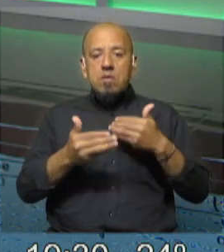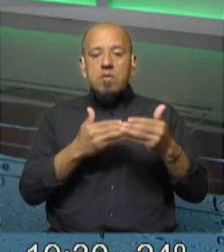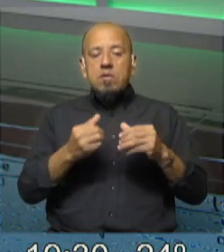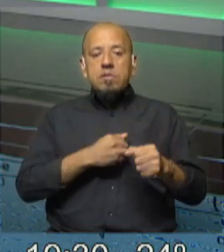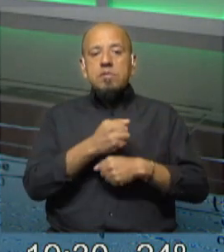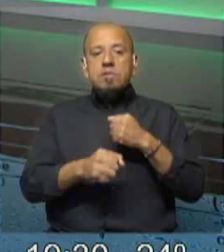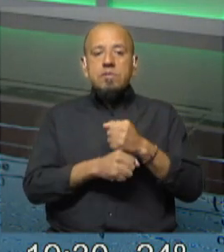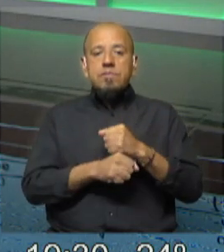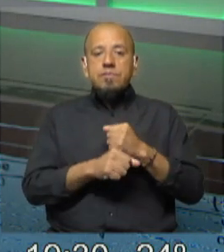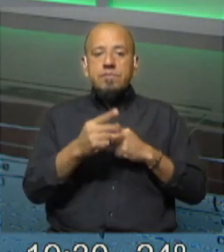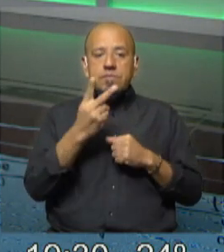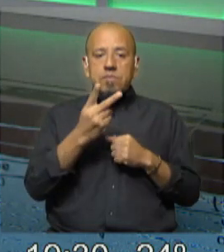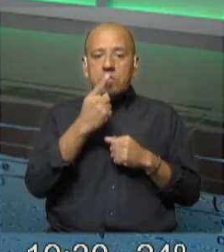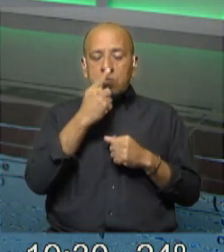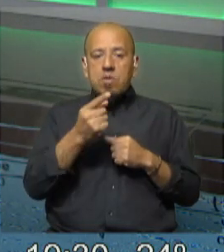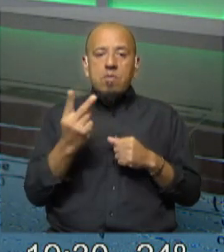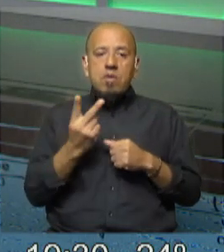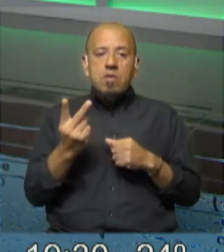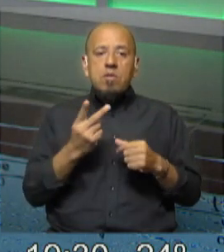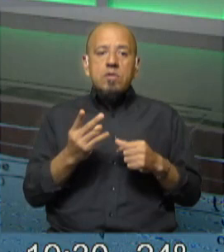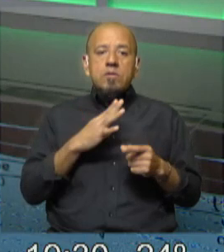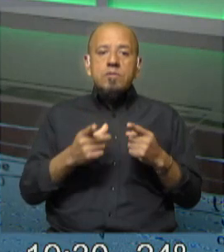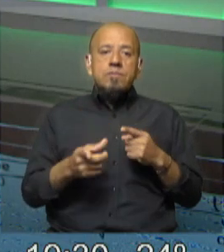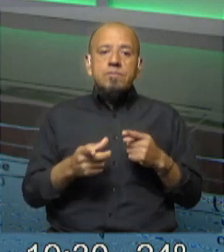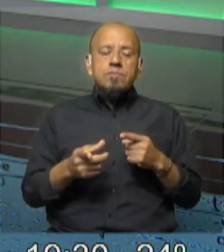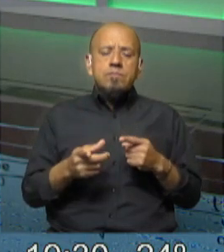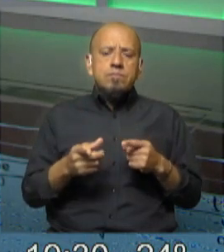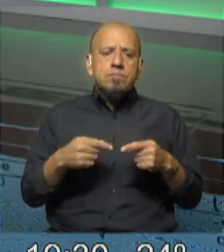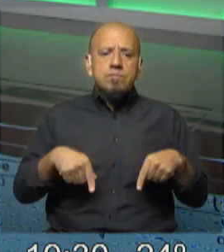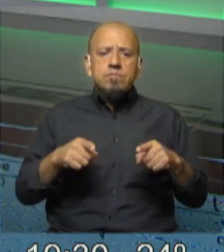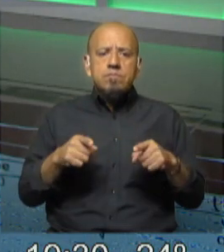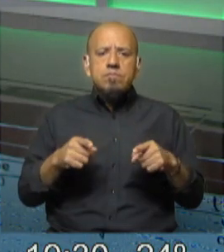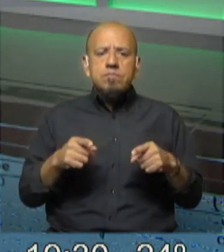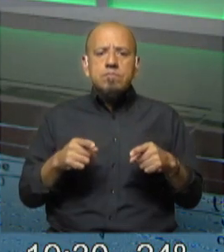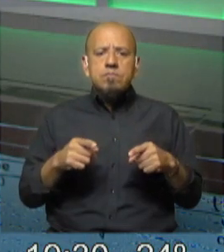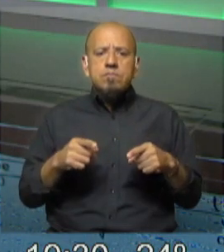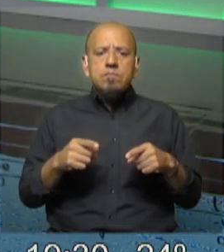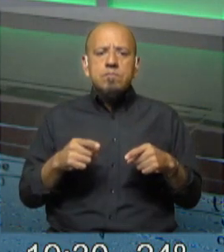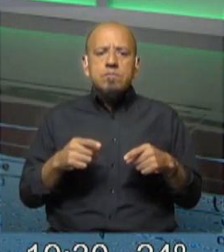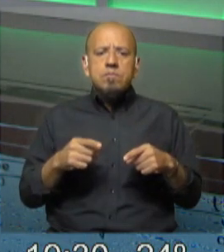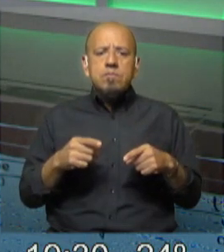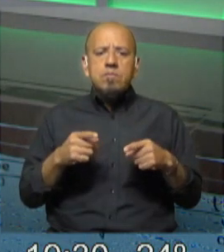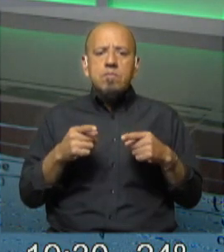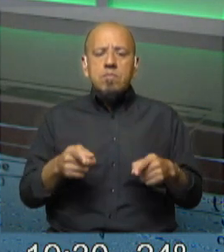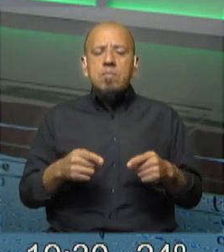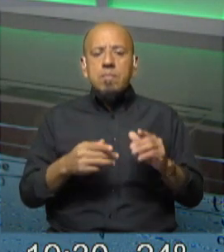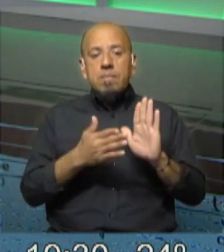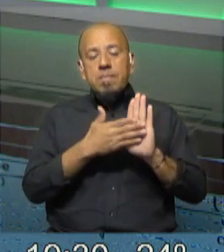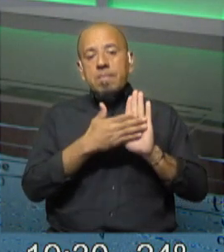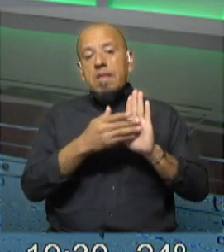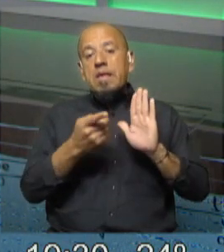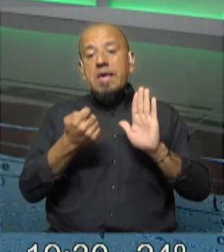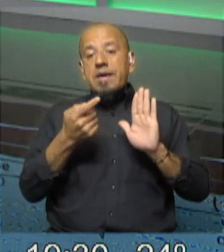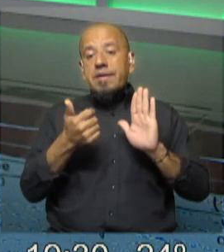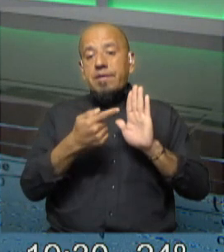año 2022 en todo nuestro país. Y algo que habíamos adelantado era que, lo ven ahí en el mapa, Rivera sigue siendo el